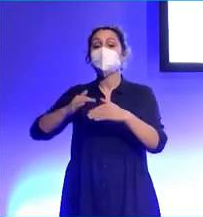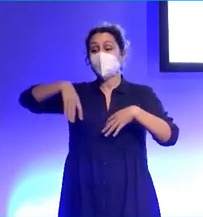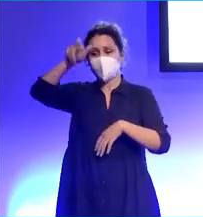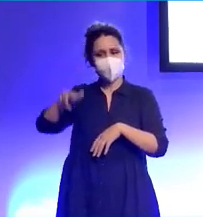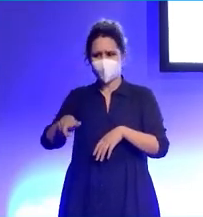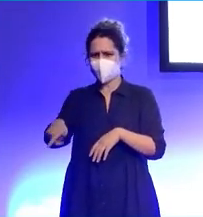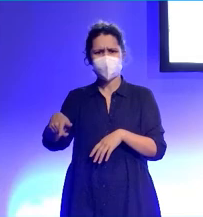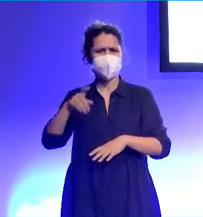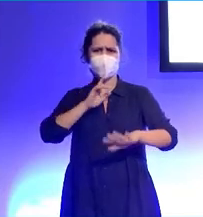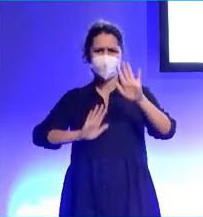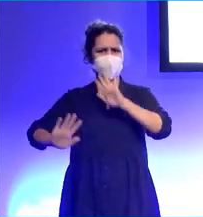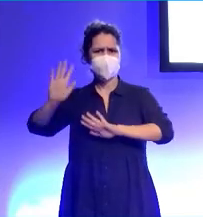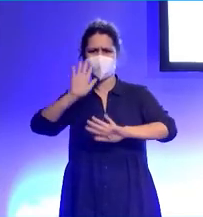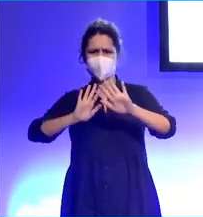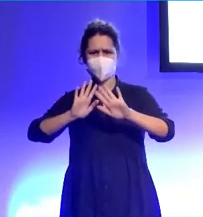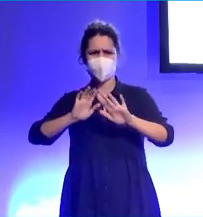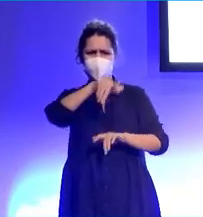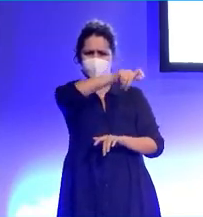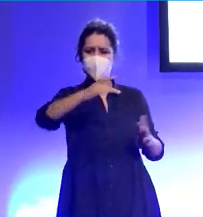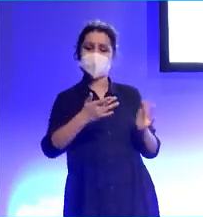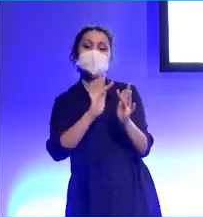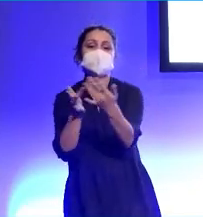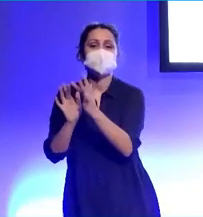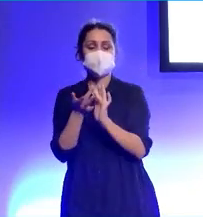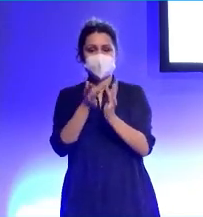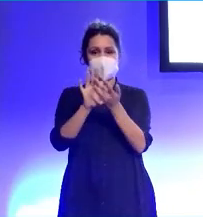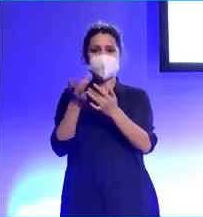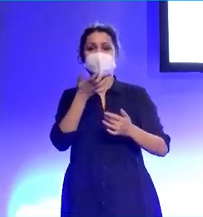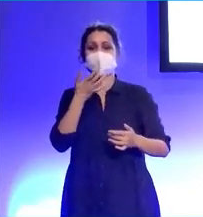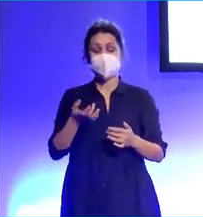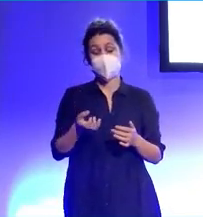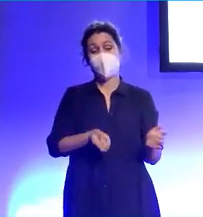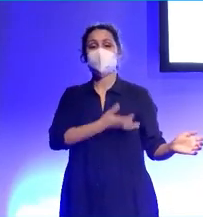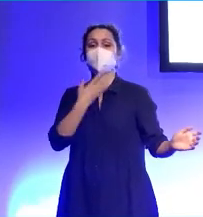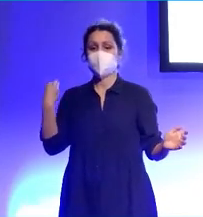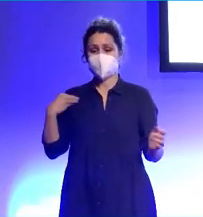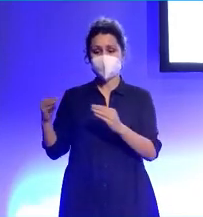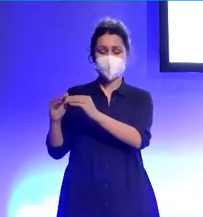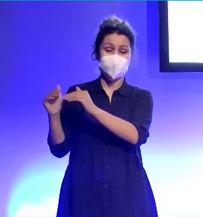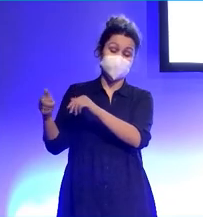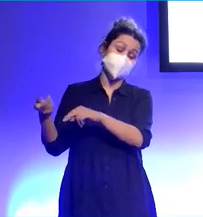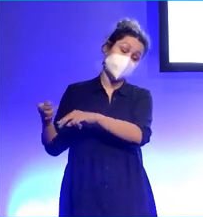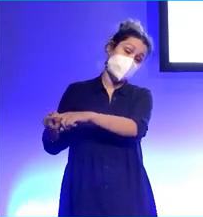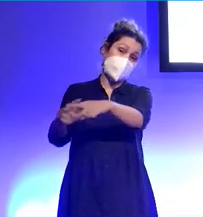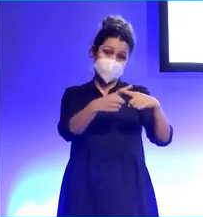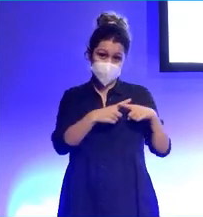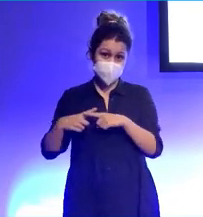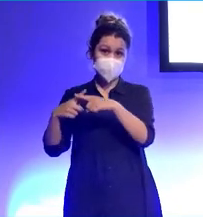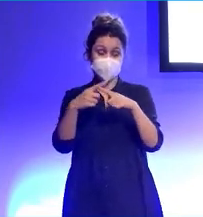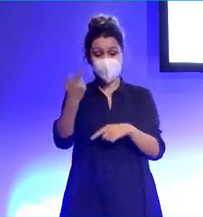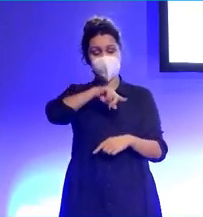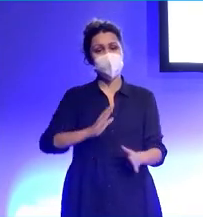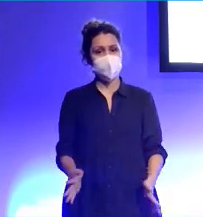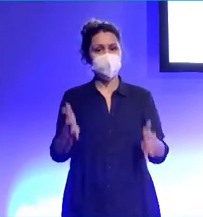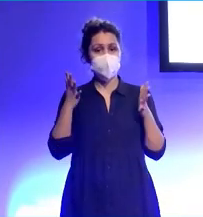difícil contactar con gente con esa misma afinidad y desarrollar todo eso y compartir que es lo que nos encanta. Cuando